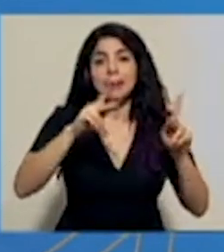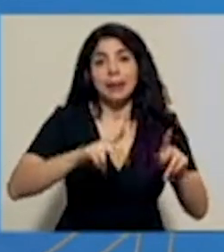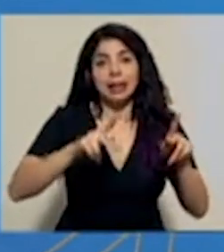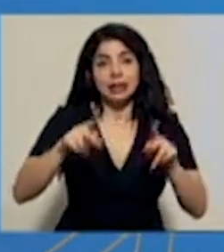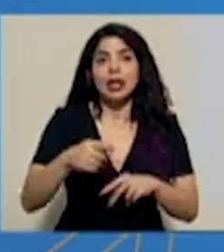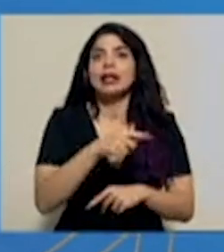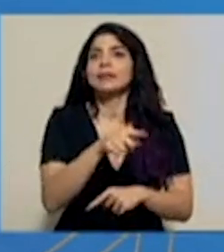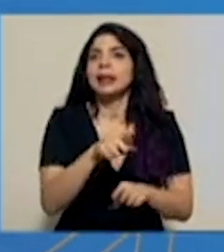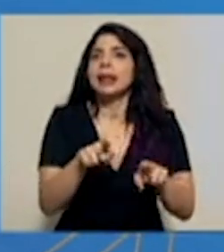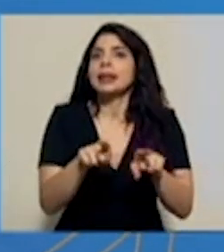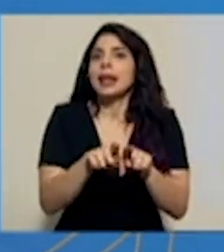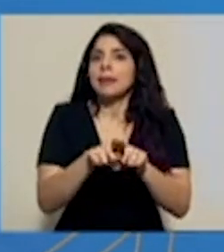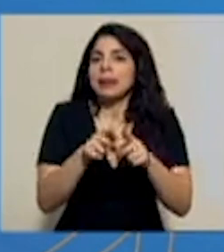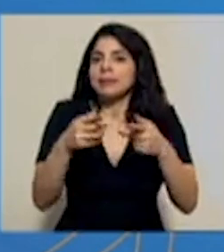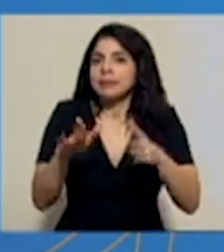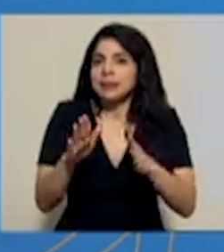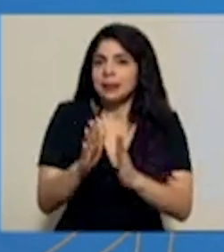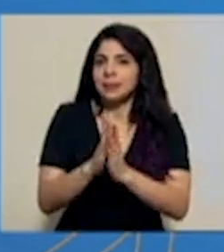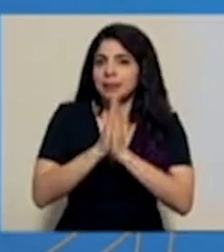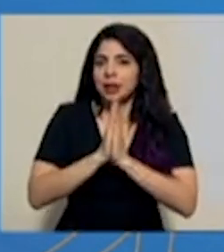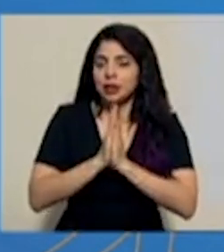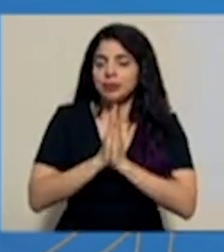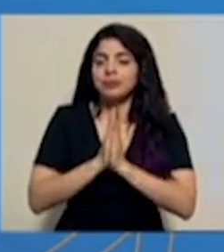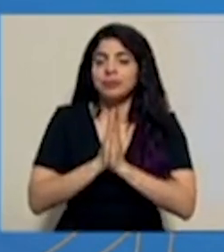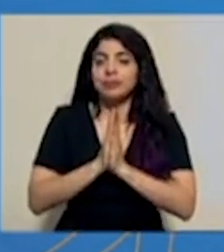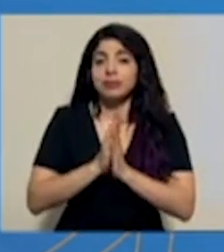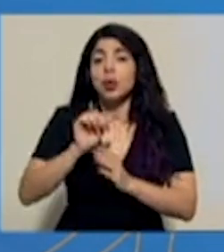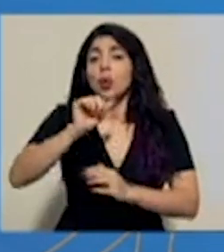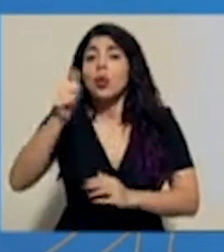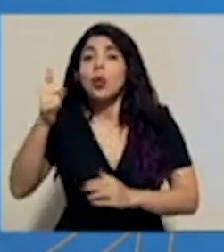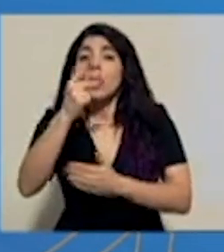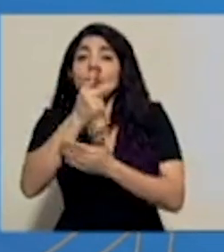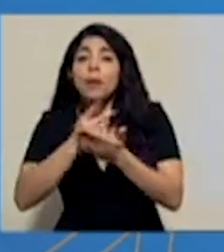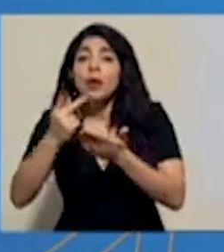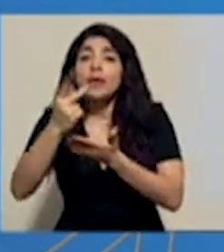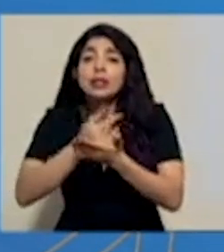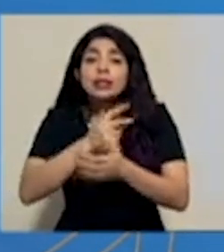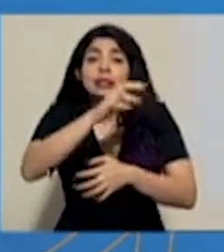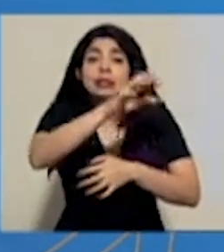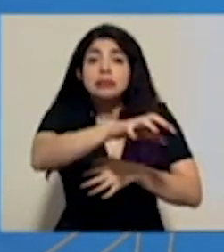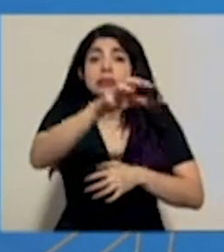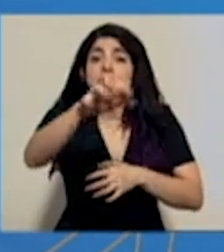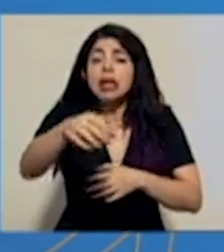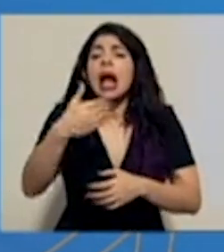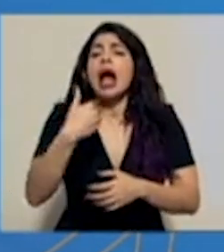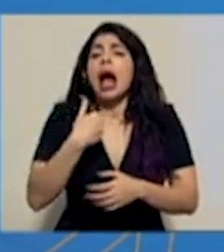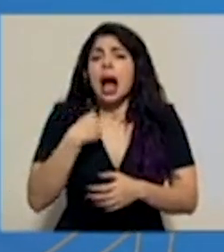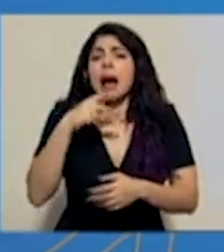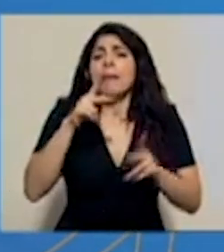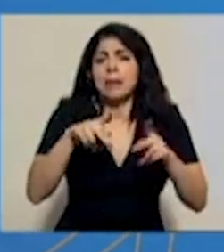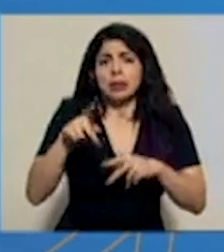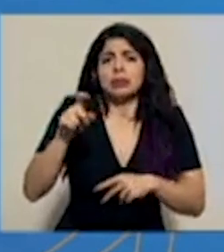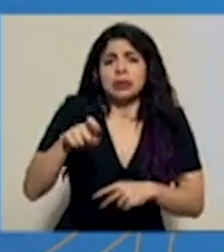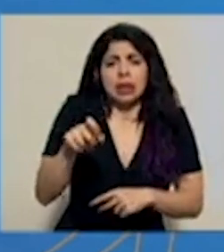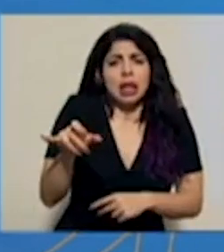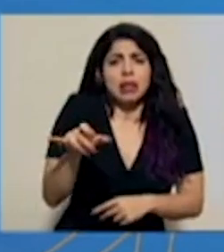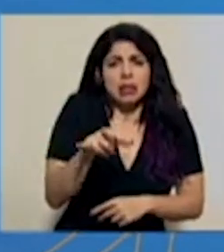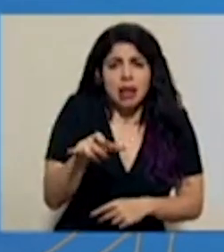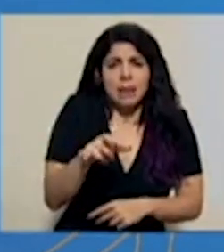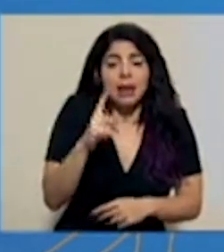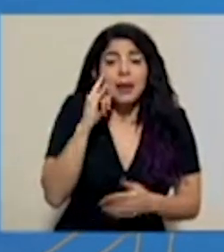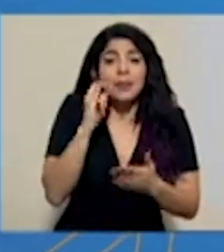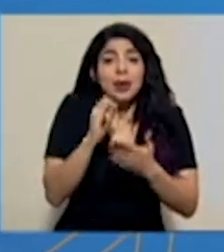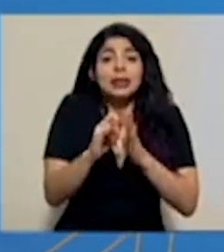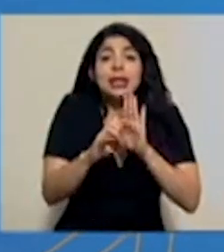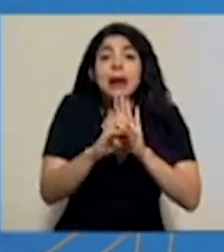que también lo han solicitado. En el resto de las provincias claramente también hay afectación y eso se traduce que en el